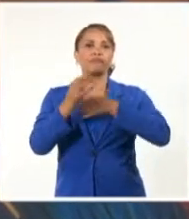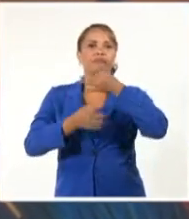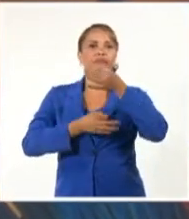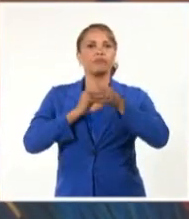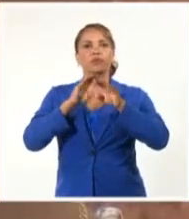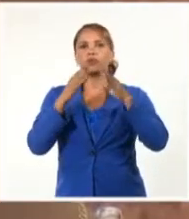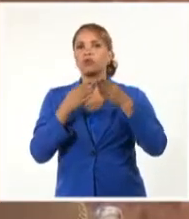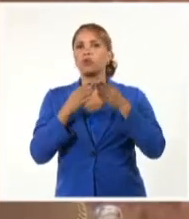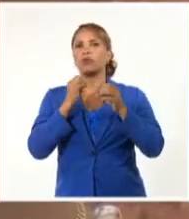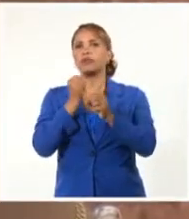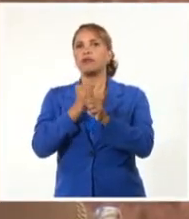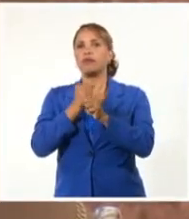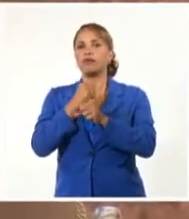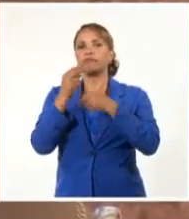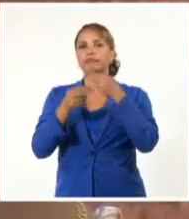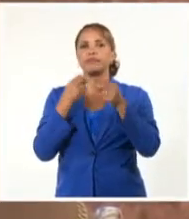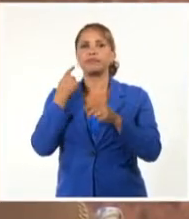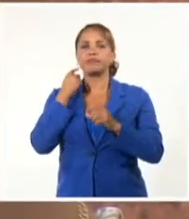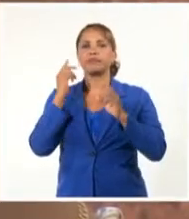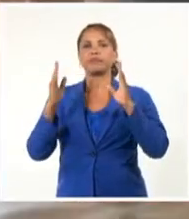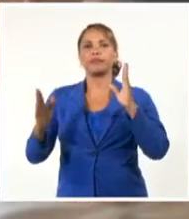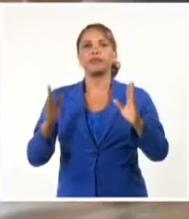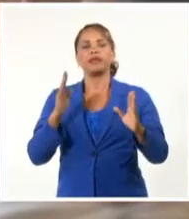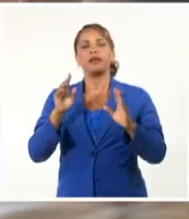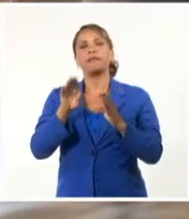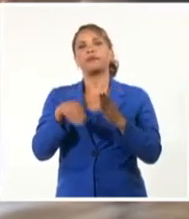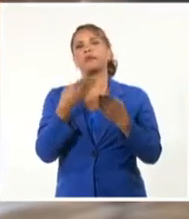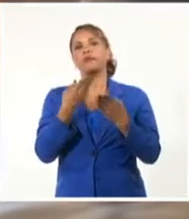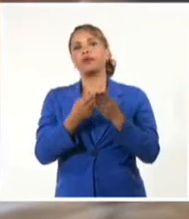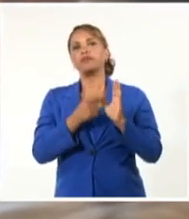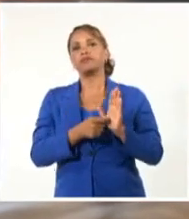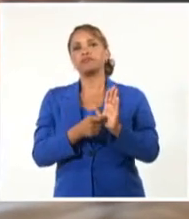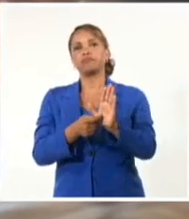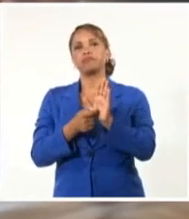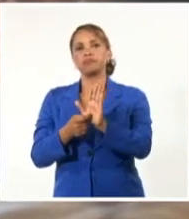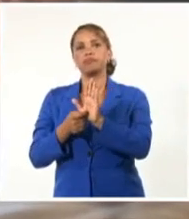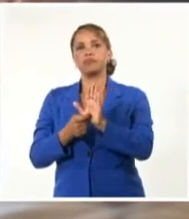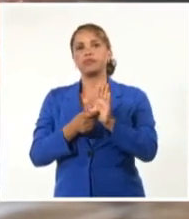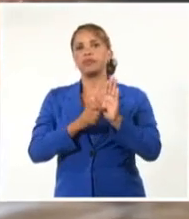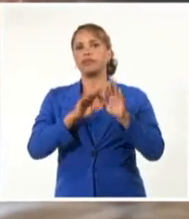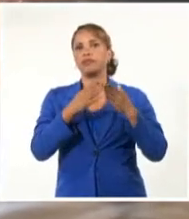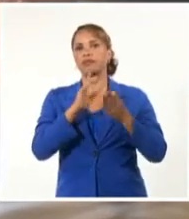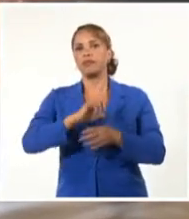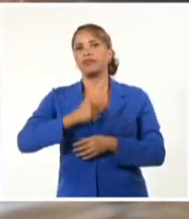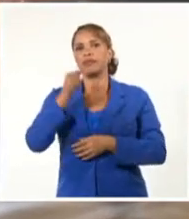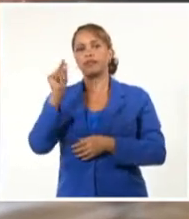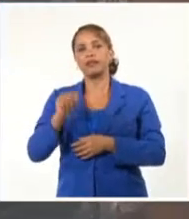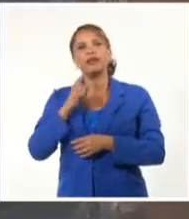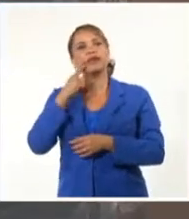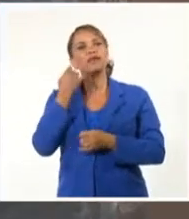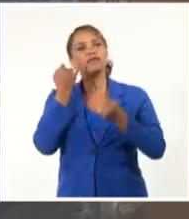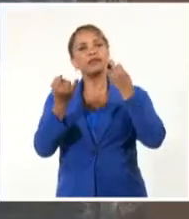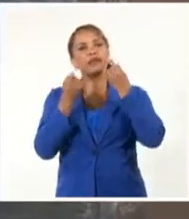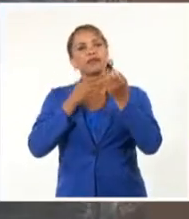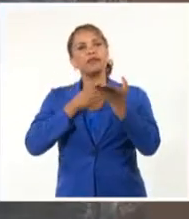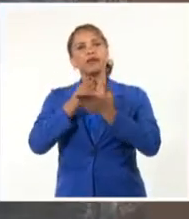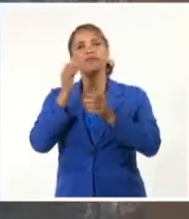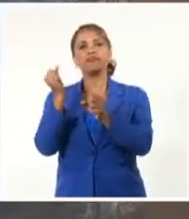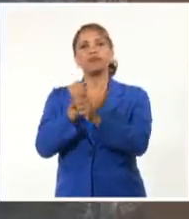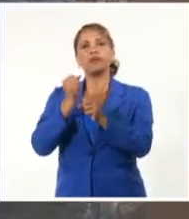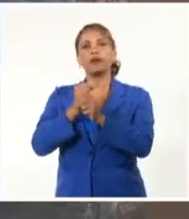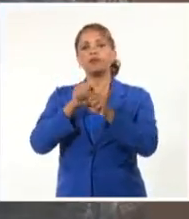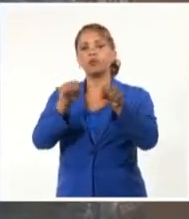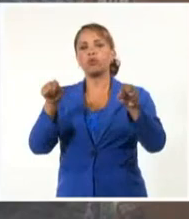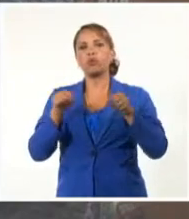acciones realizadas en el año, así como las escasas propuestas de presentación para los artistas y el interés por continuar cultivando los espacios de